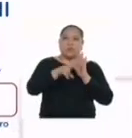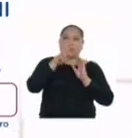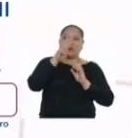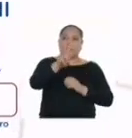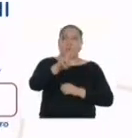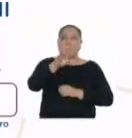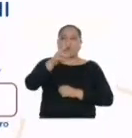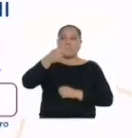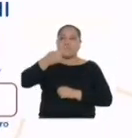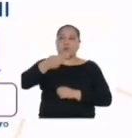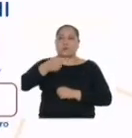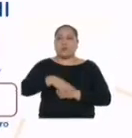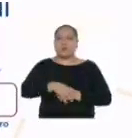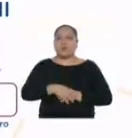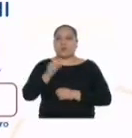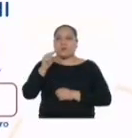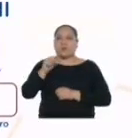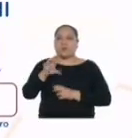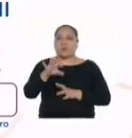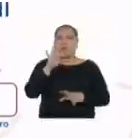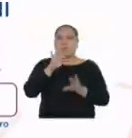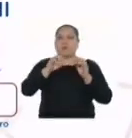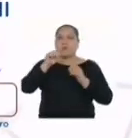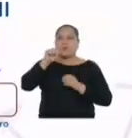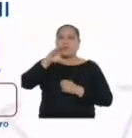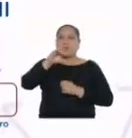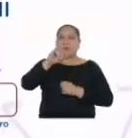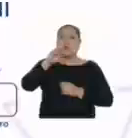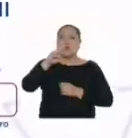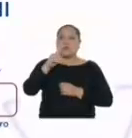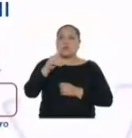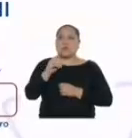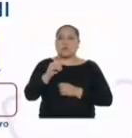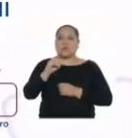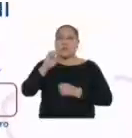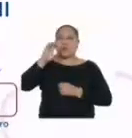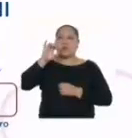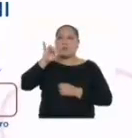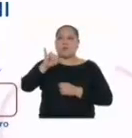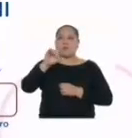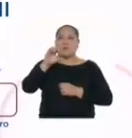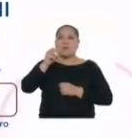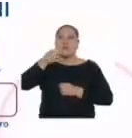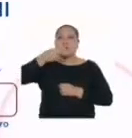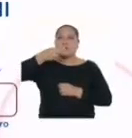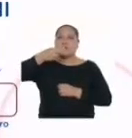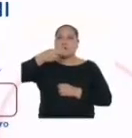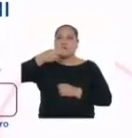hidrógeno y se obtiene ácido yohídrico, como pueden verlo en la pantalla.